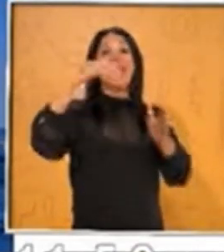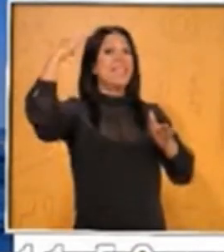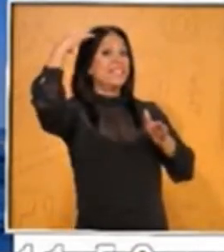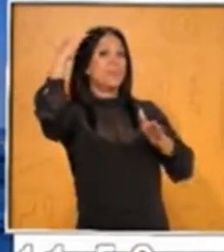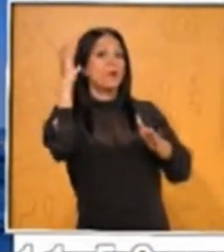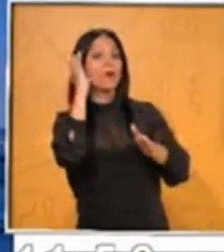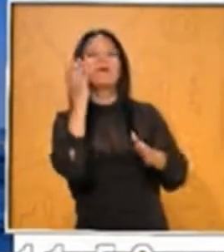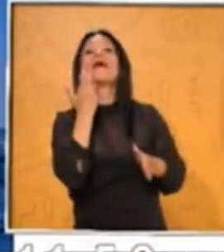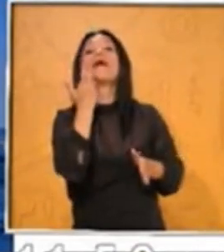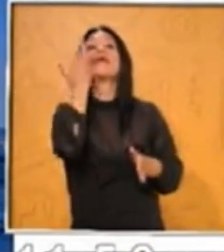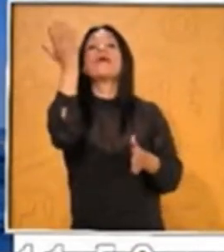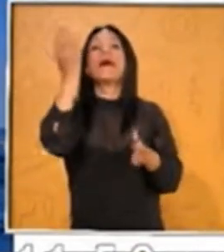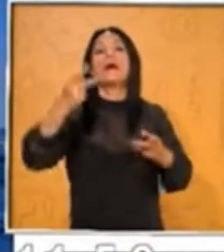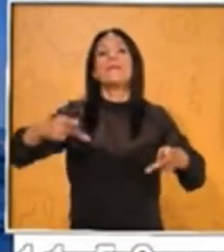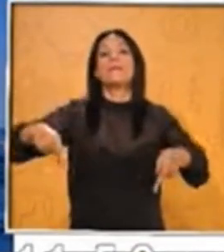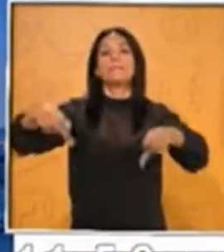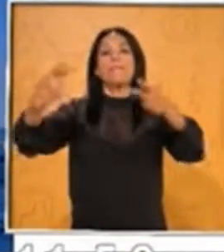India.